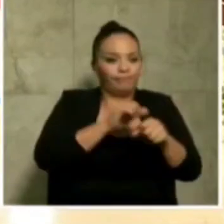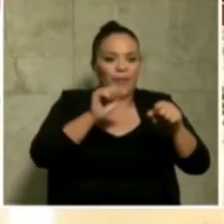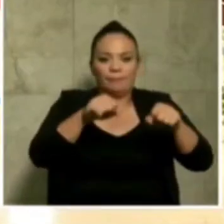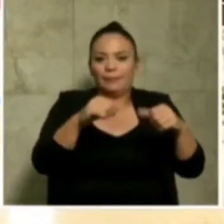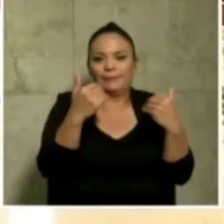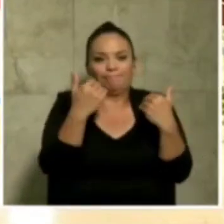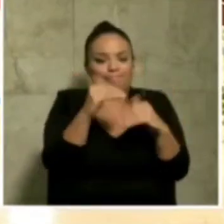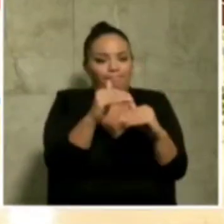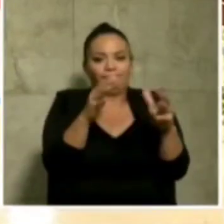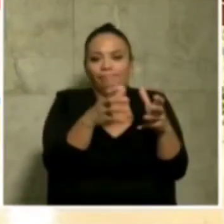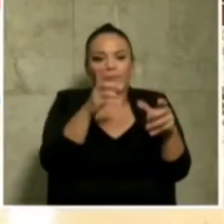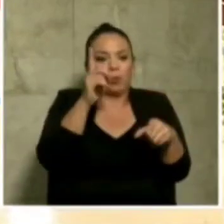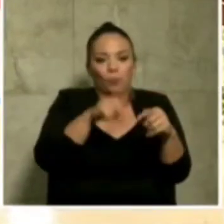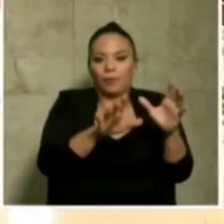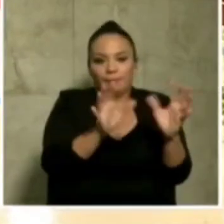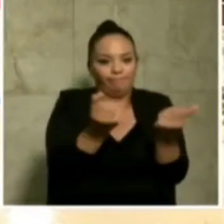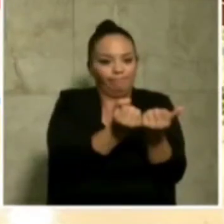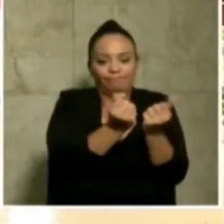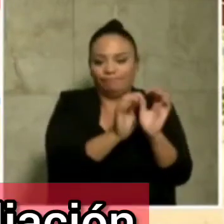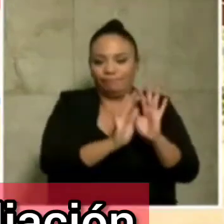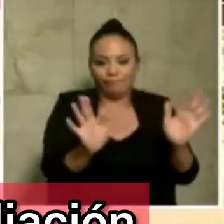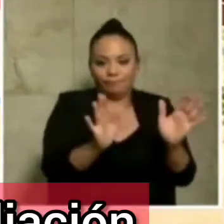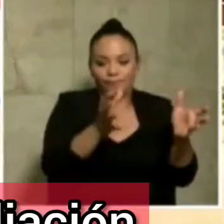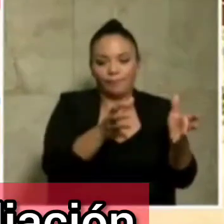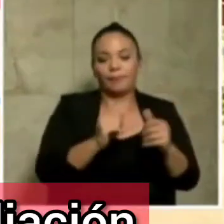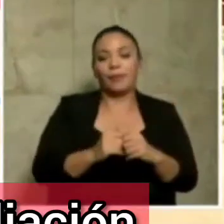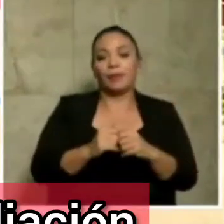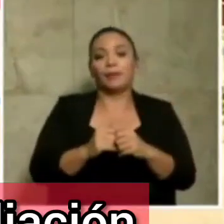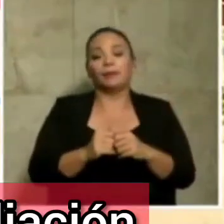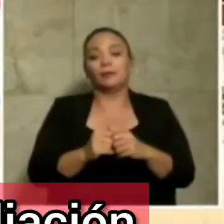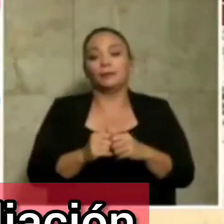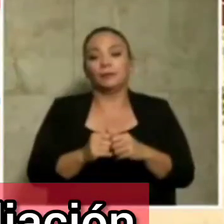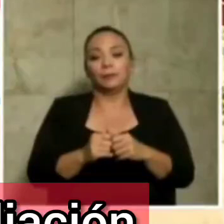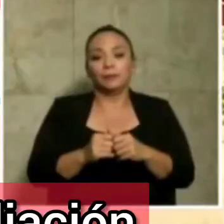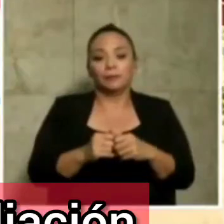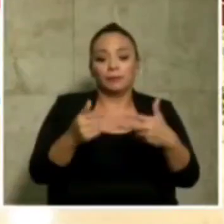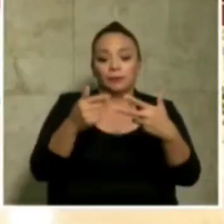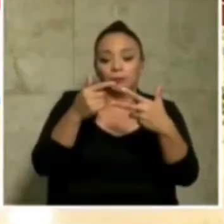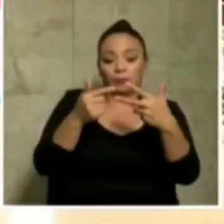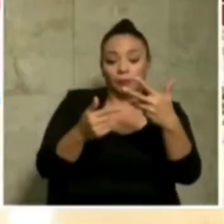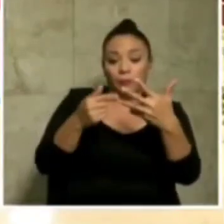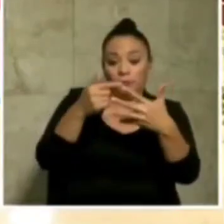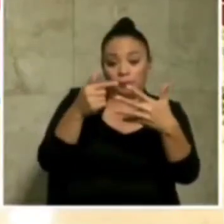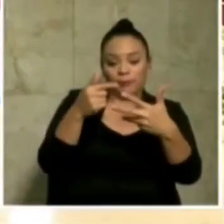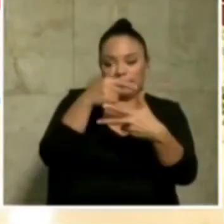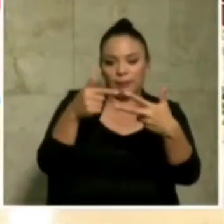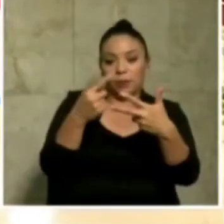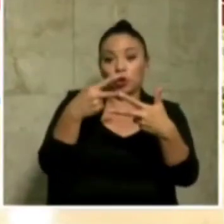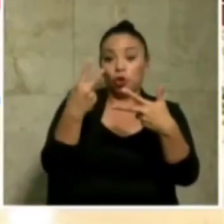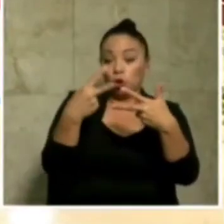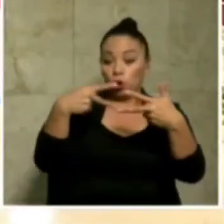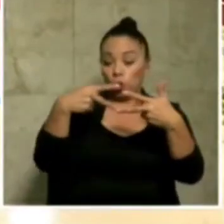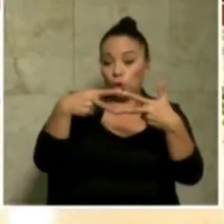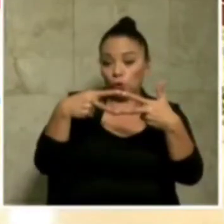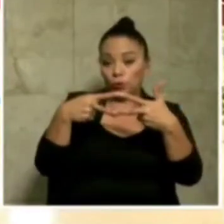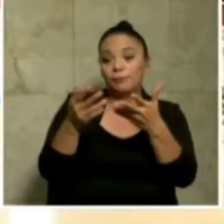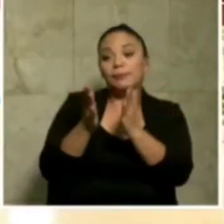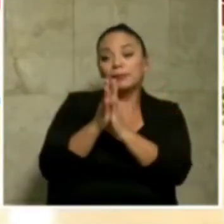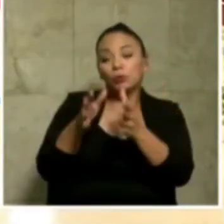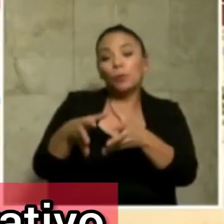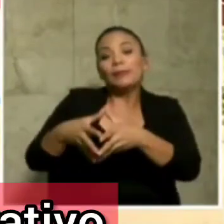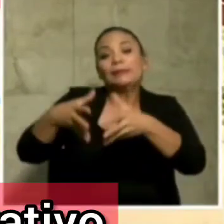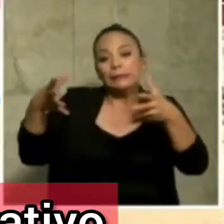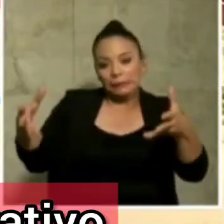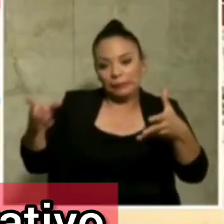de recepción. Y de esos tres, dos están pidiendo un permiso de ampliación. Y uno, lo tenemos abierto por